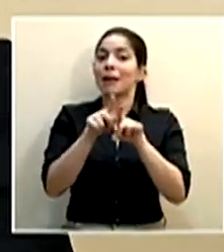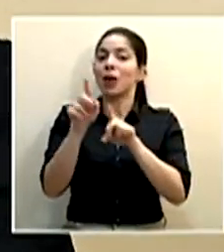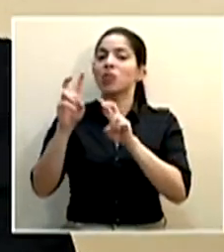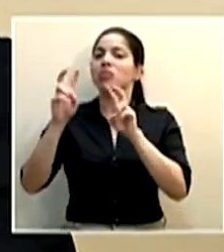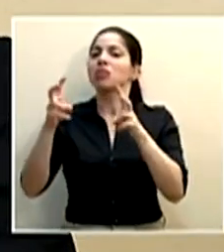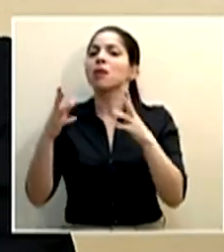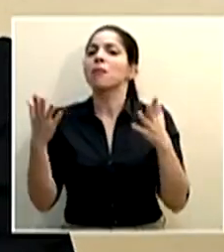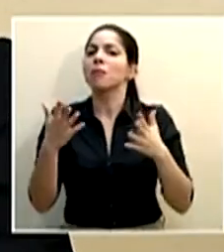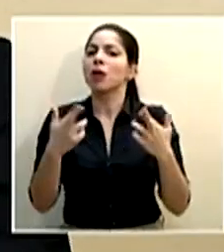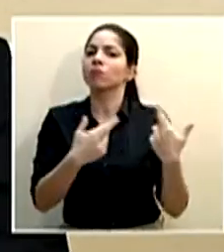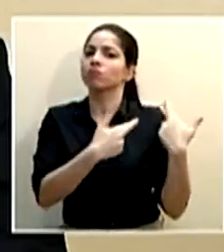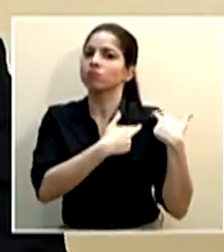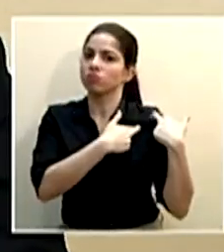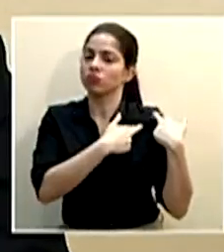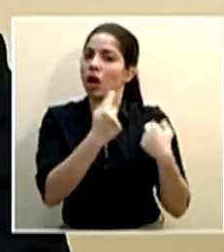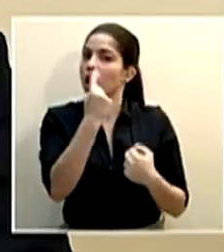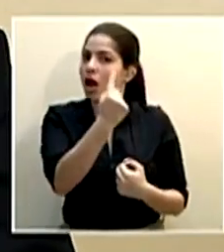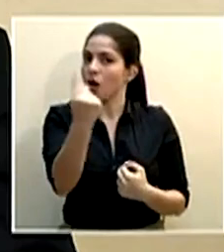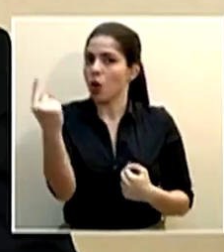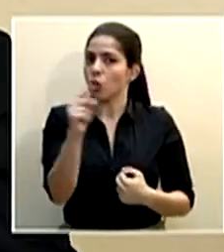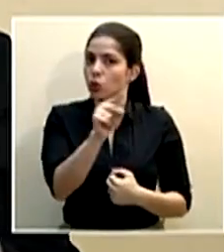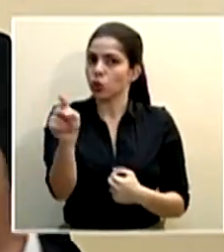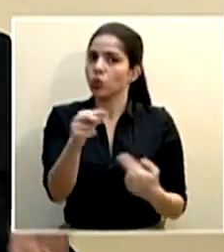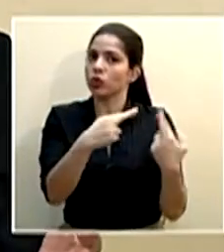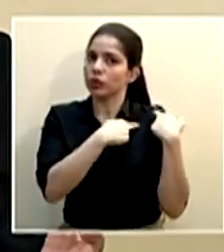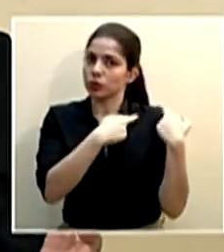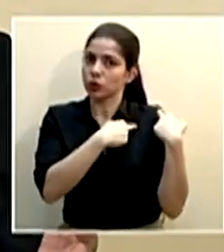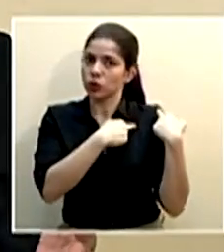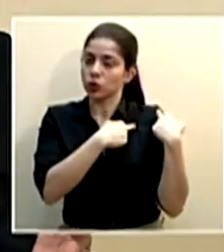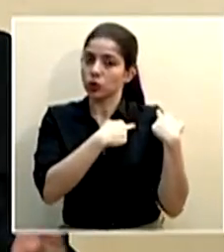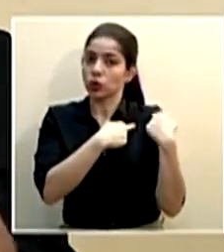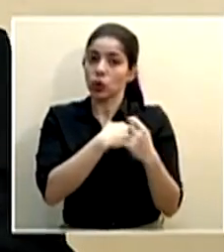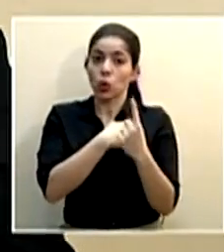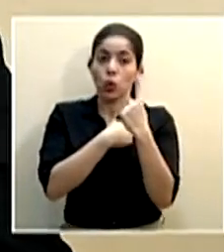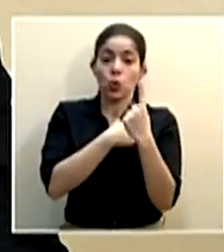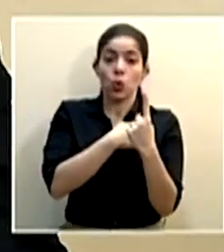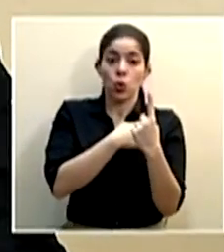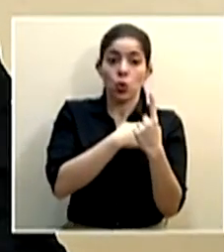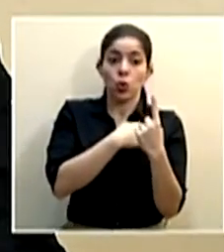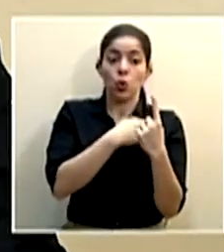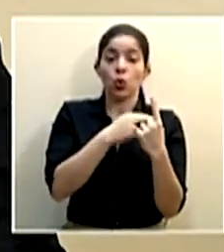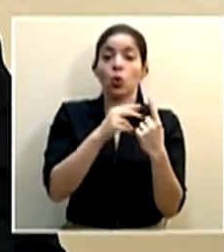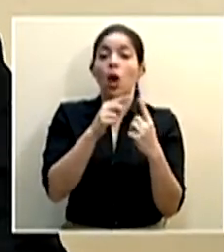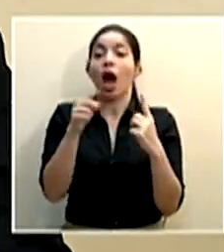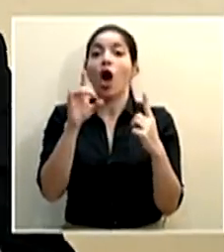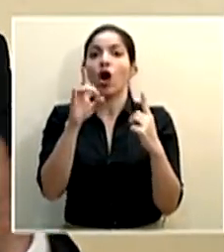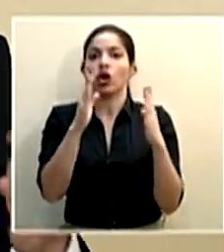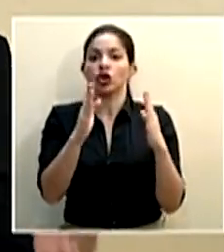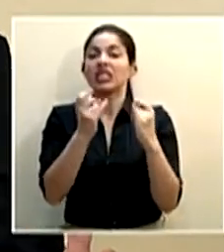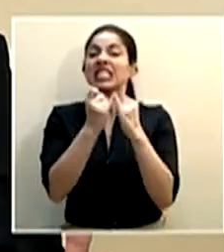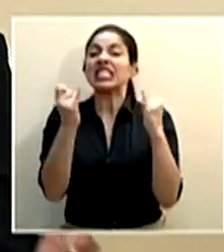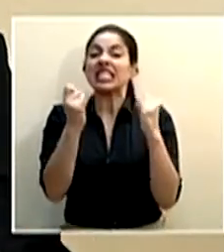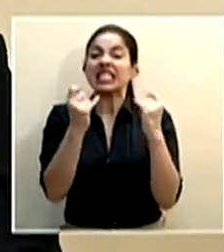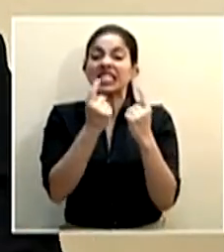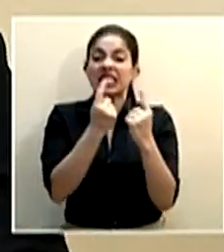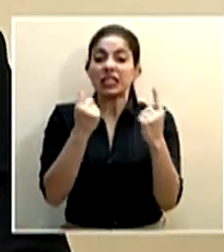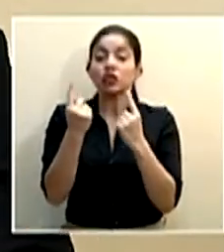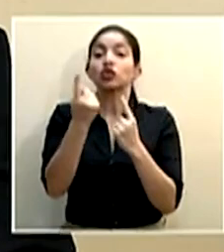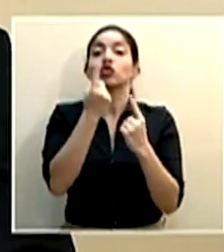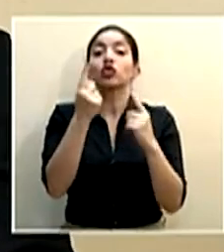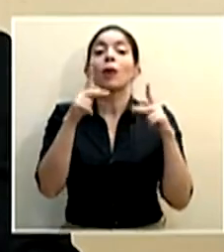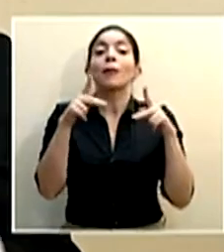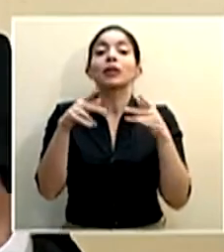responsabilidad de cada uno de nosotros. A 1 a 8, sin aglomeración, con burbuja social.